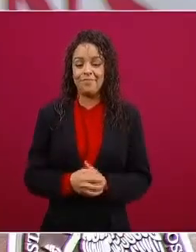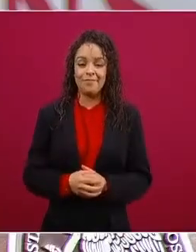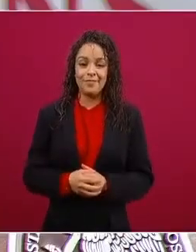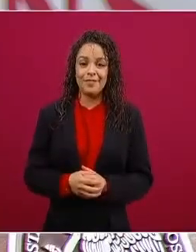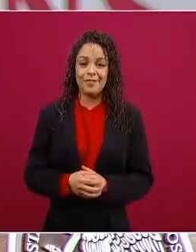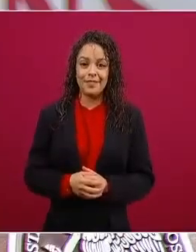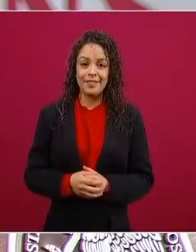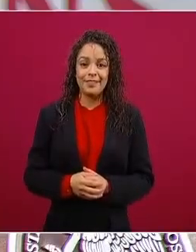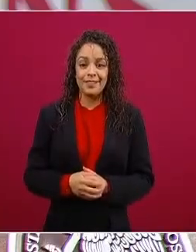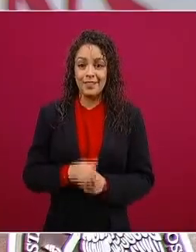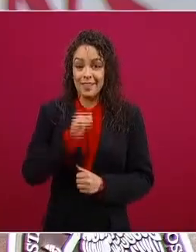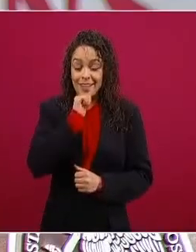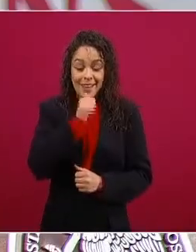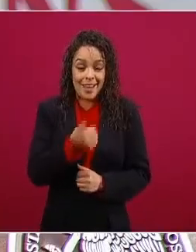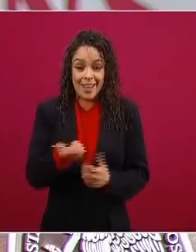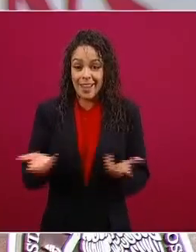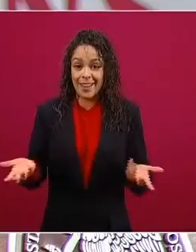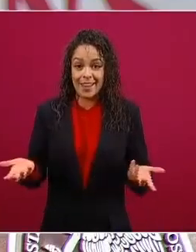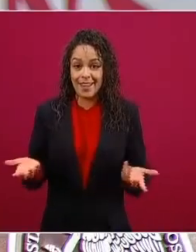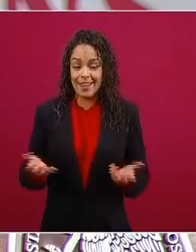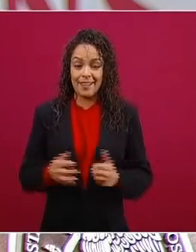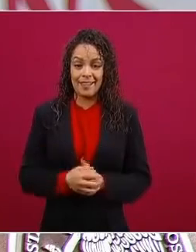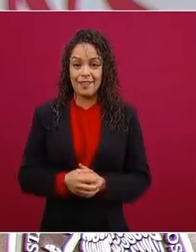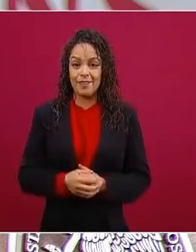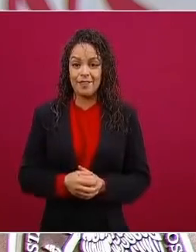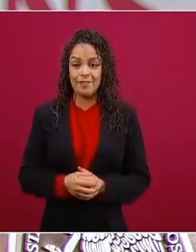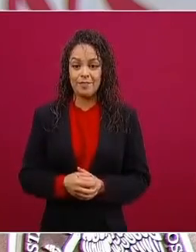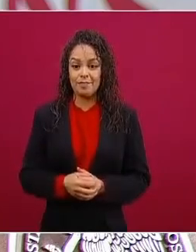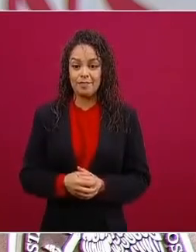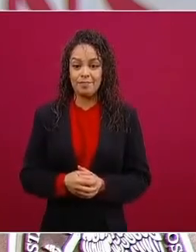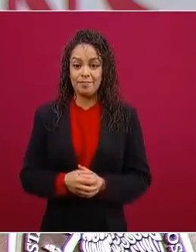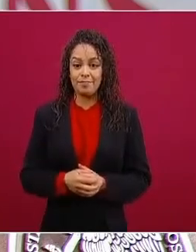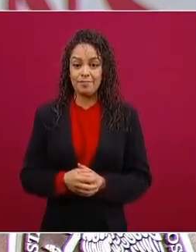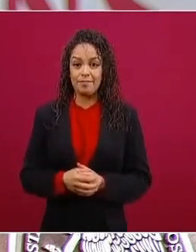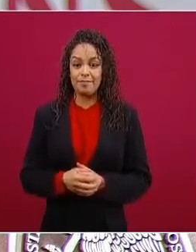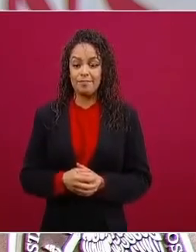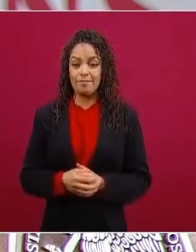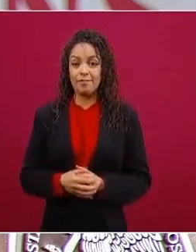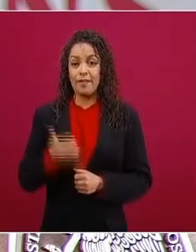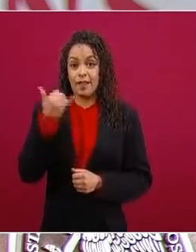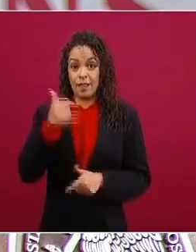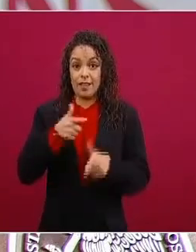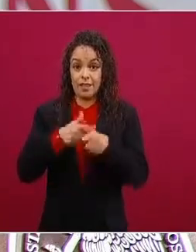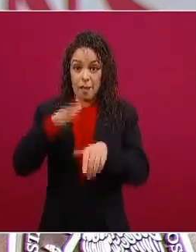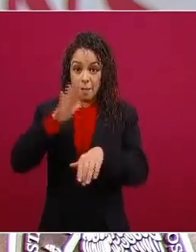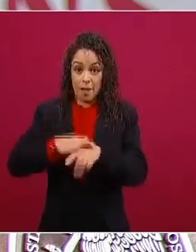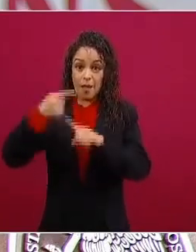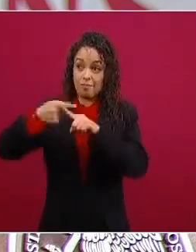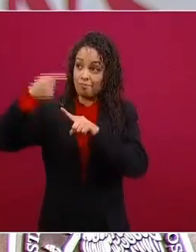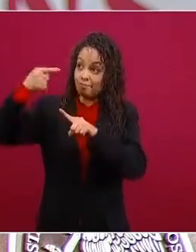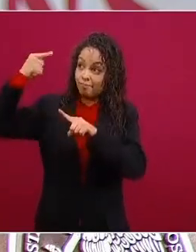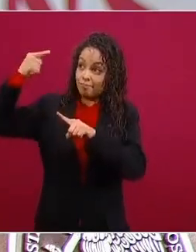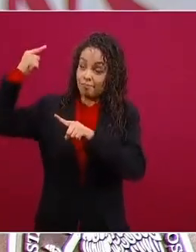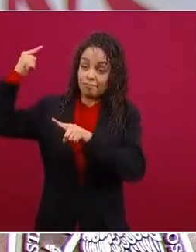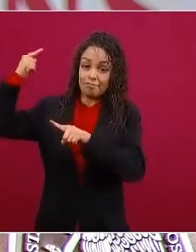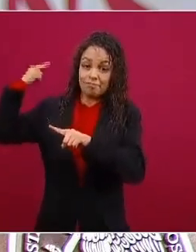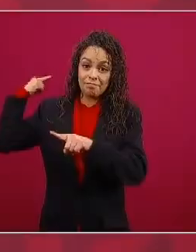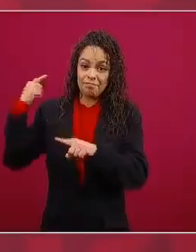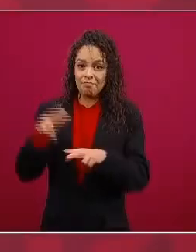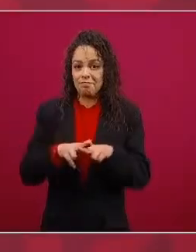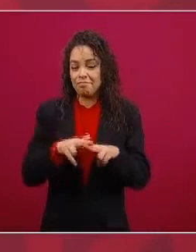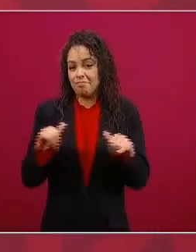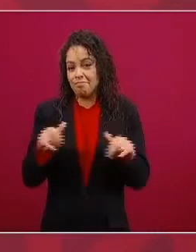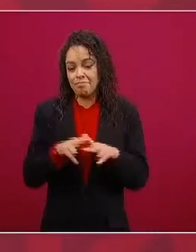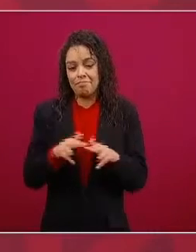nada y para atrás hasta atrás en la